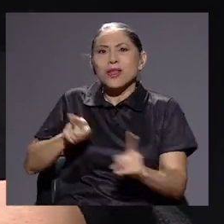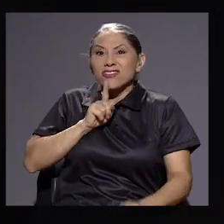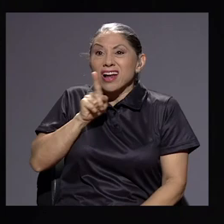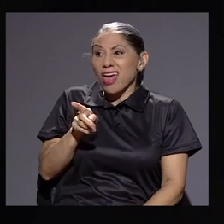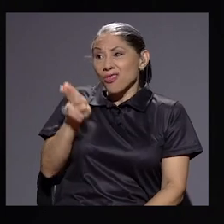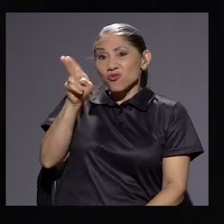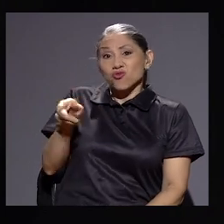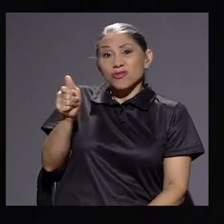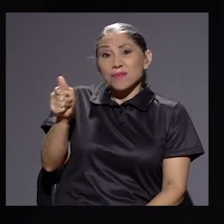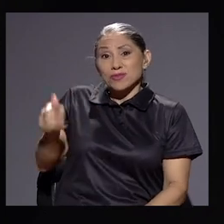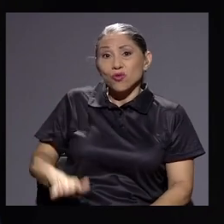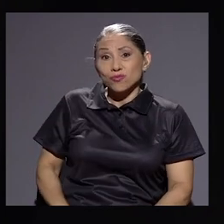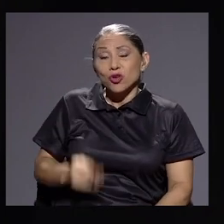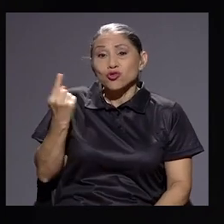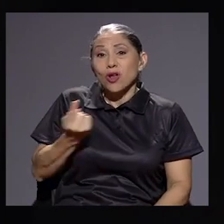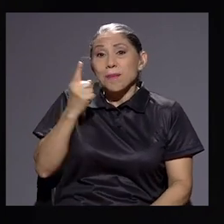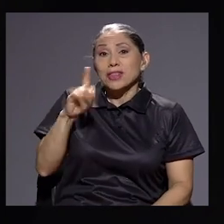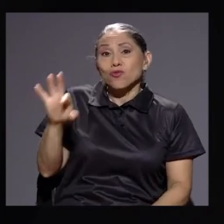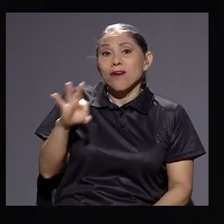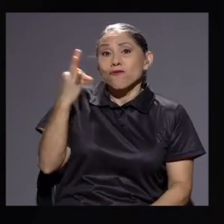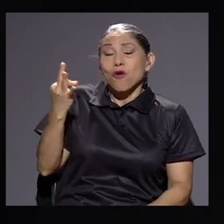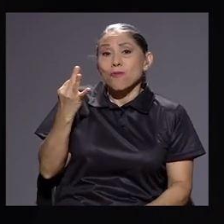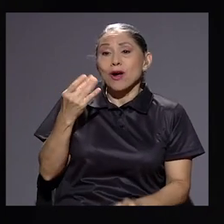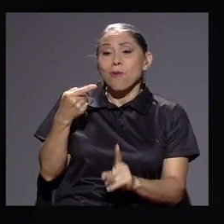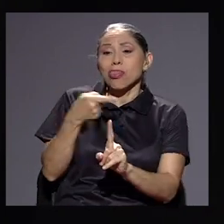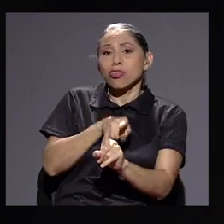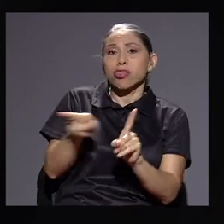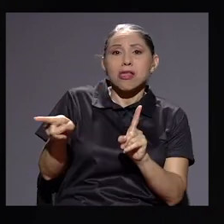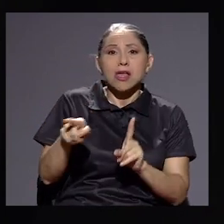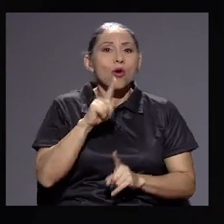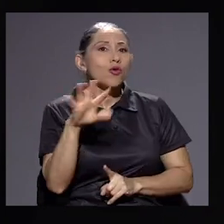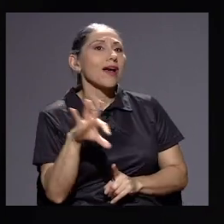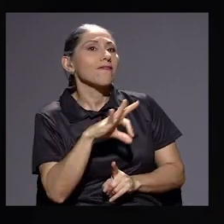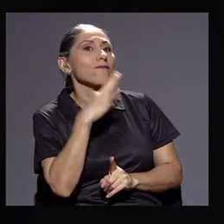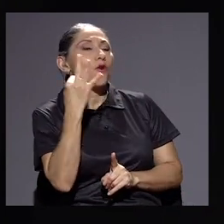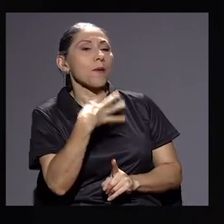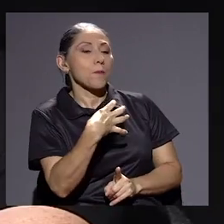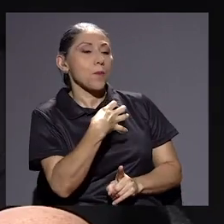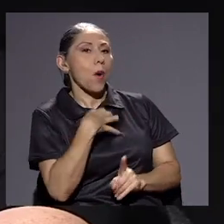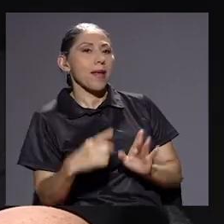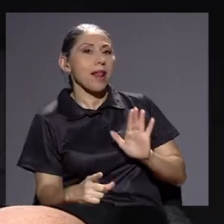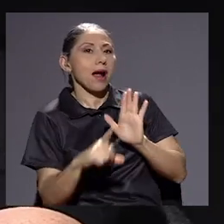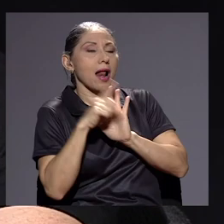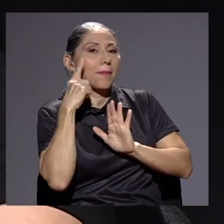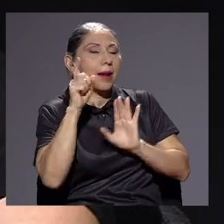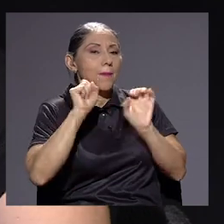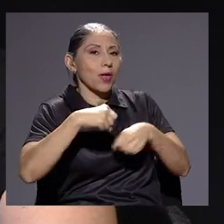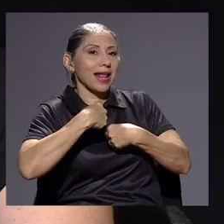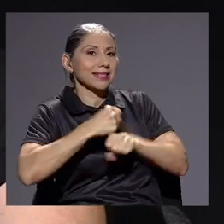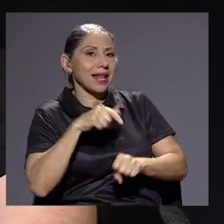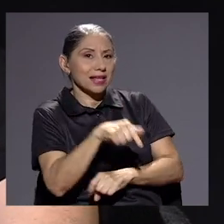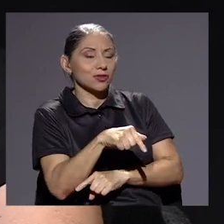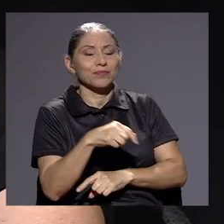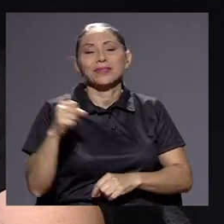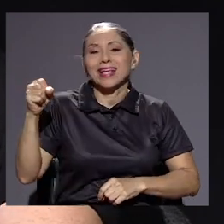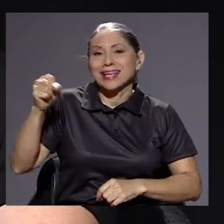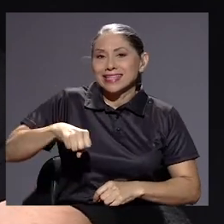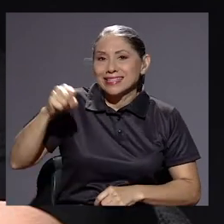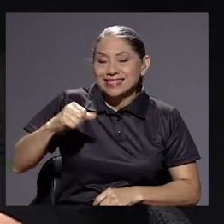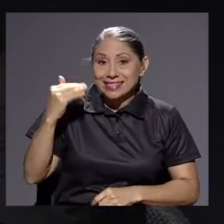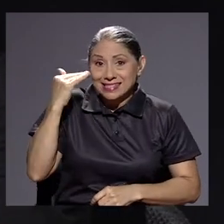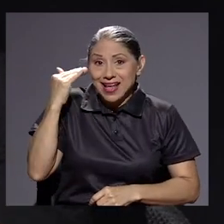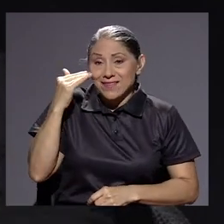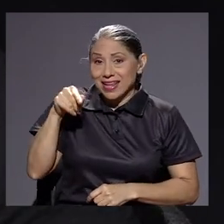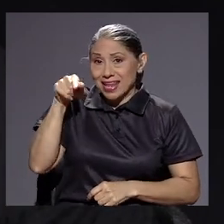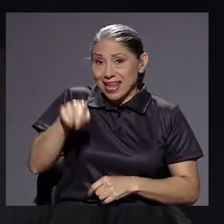portillo. Era la posibilidad de un testaferro propio para hacer lo que quisiera en un momento determinado. Entonces, al poder saber ese tipo de